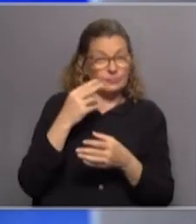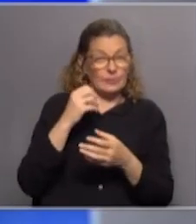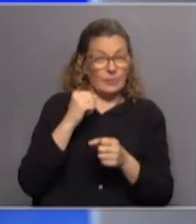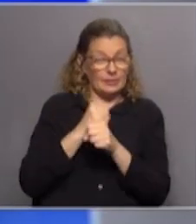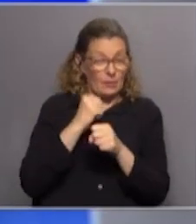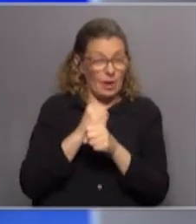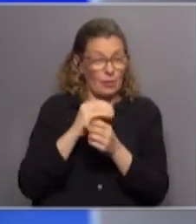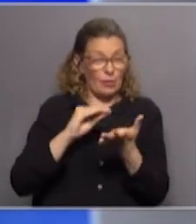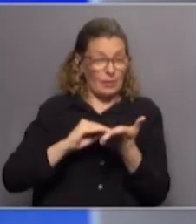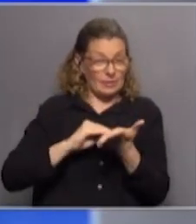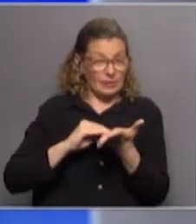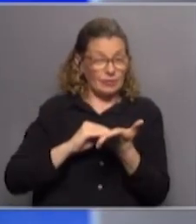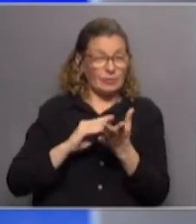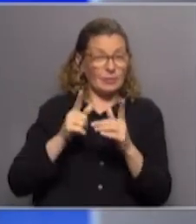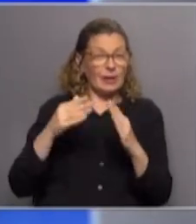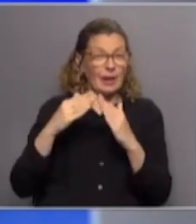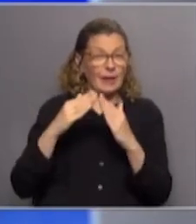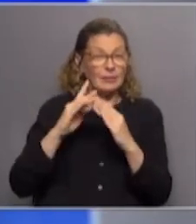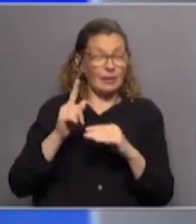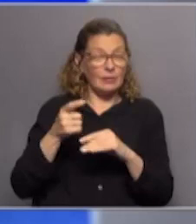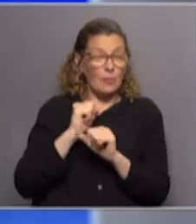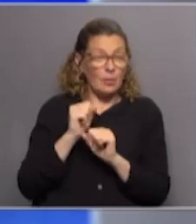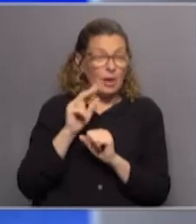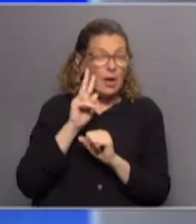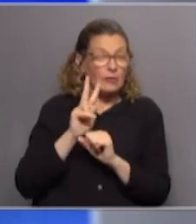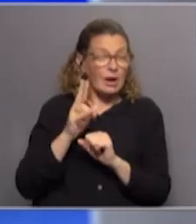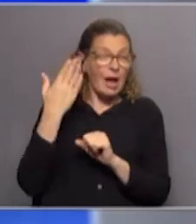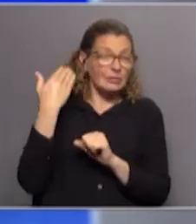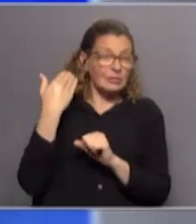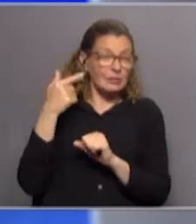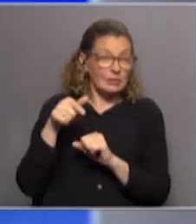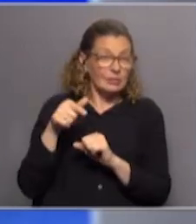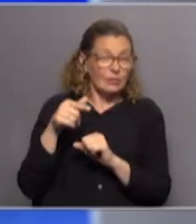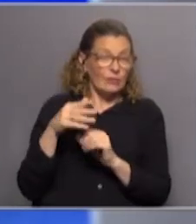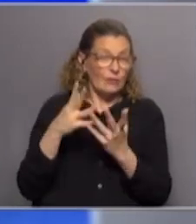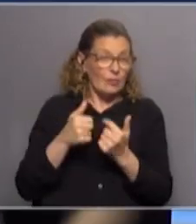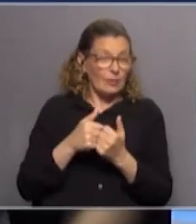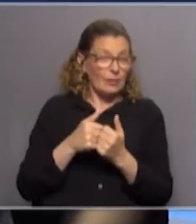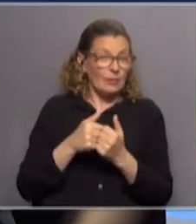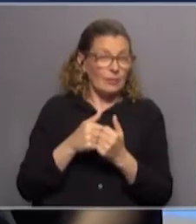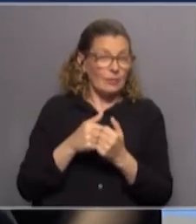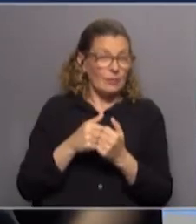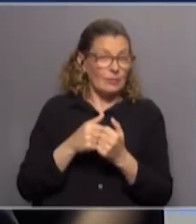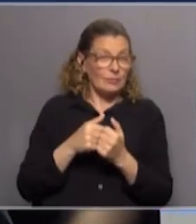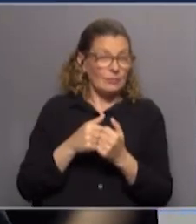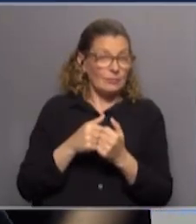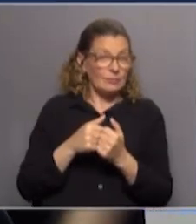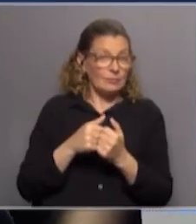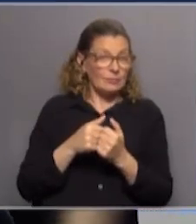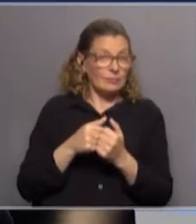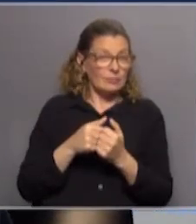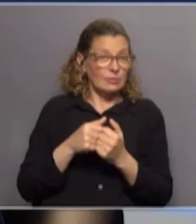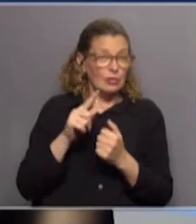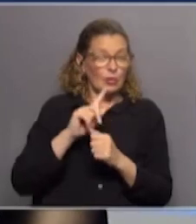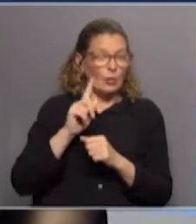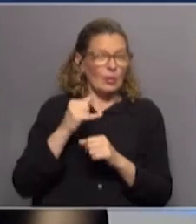que generan dificultades como esta en el caso de Casa Galicia ¿puede haber habido en el pasado fenómenos de este tipo? Puede haber habido no es